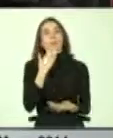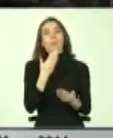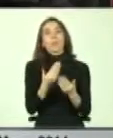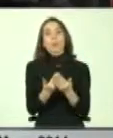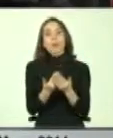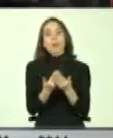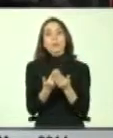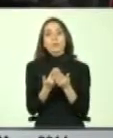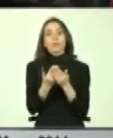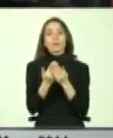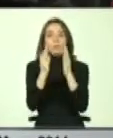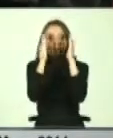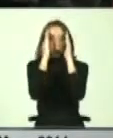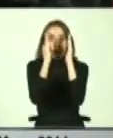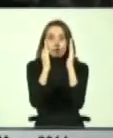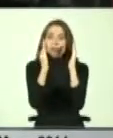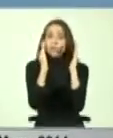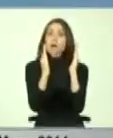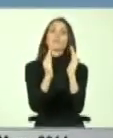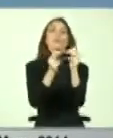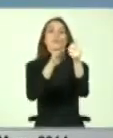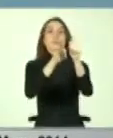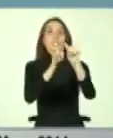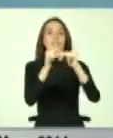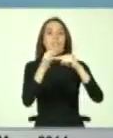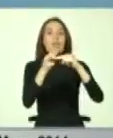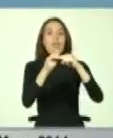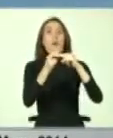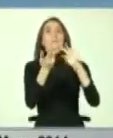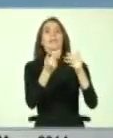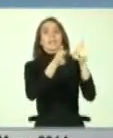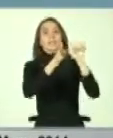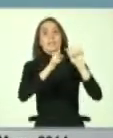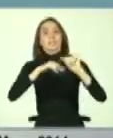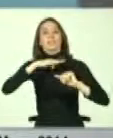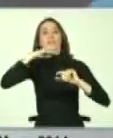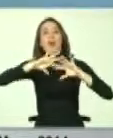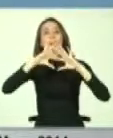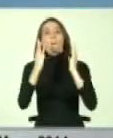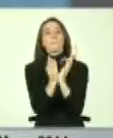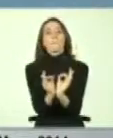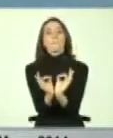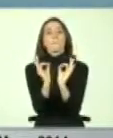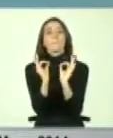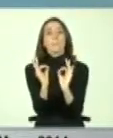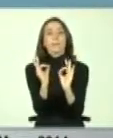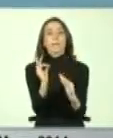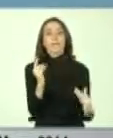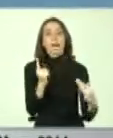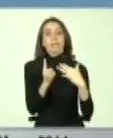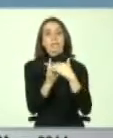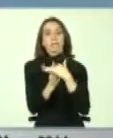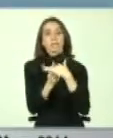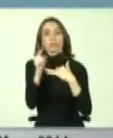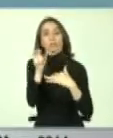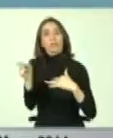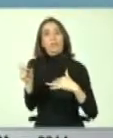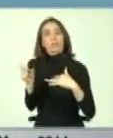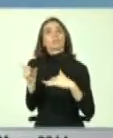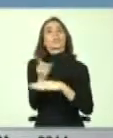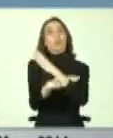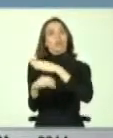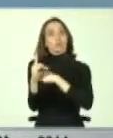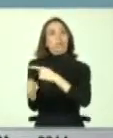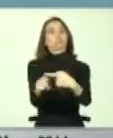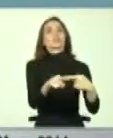un desafío, el nombre lo indica, el desafío para la plena inclusión social de las personas con discapacidad, ni